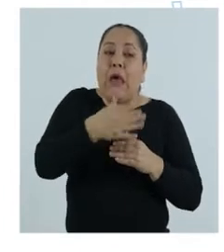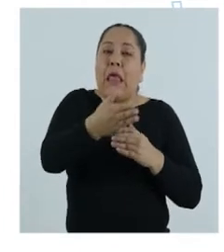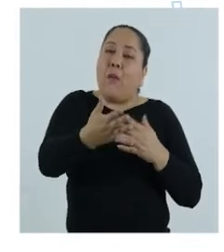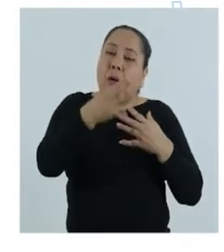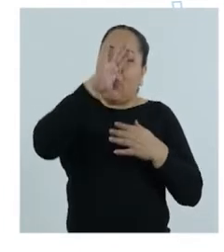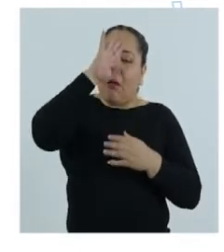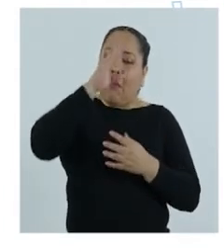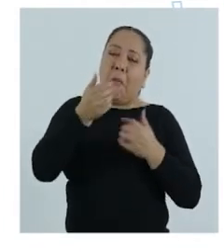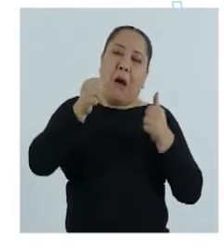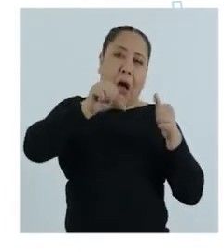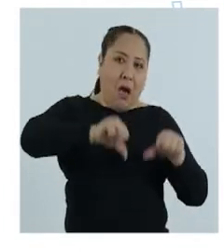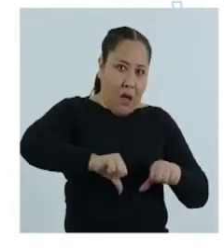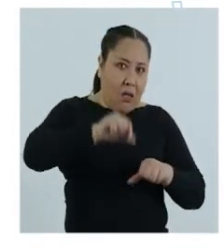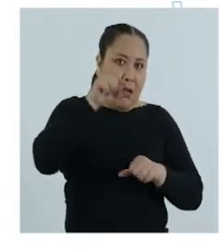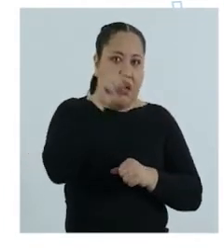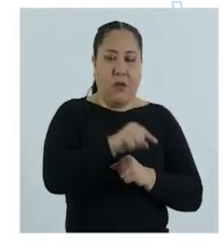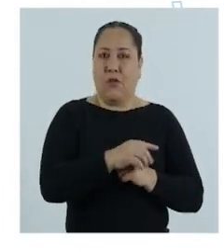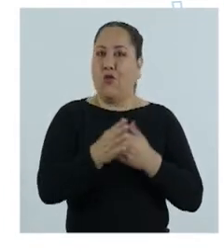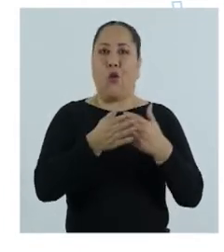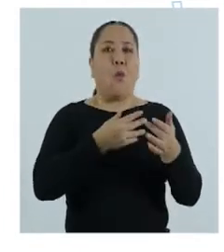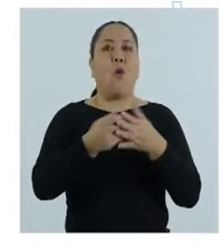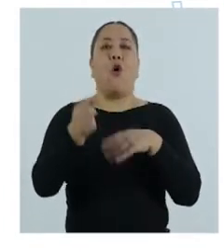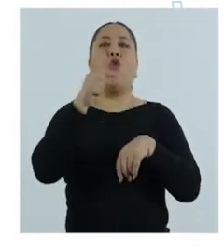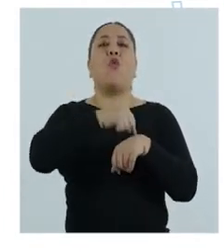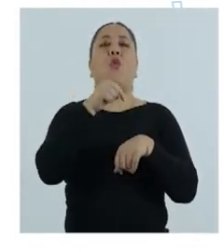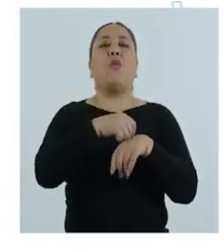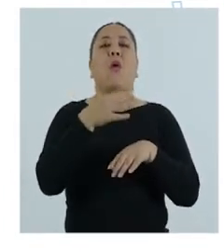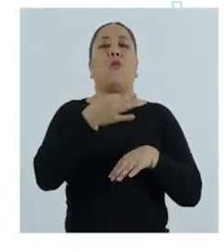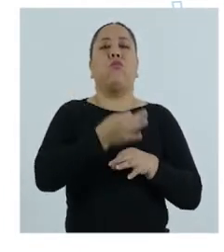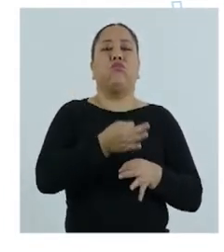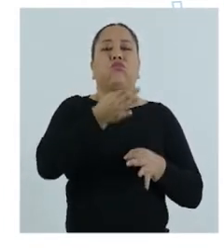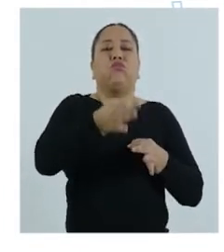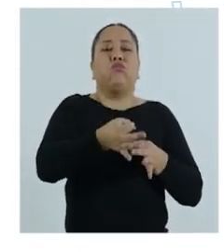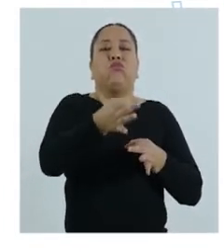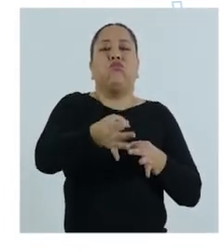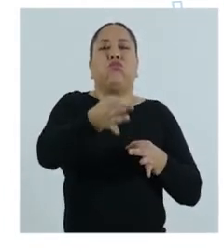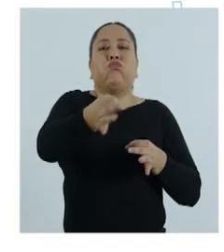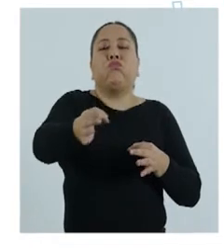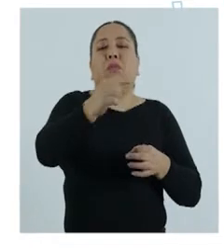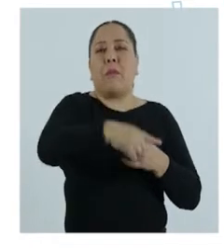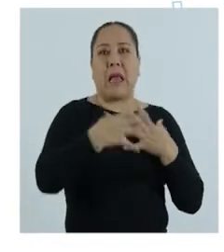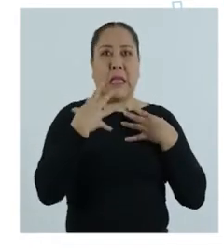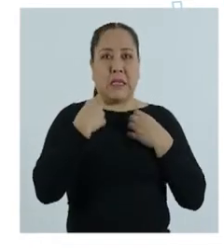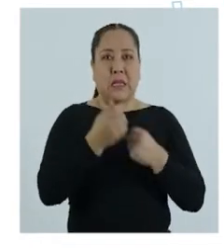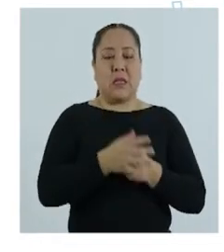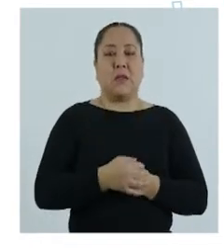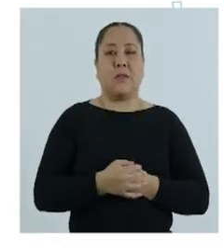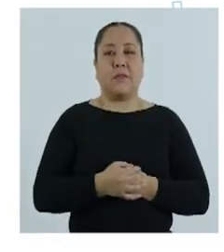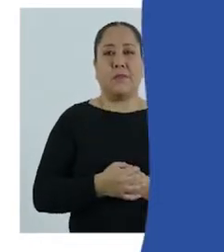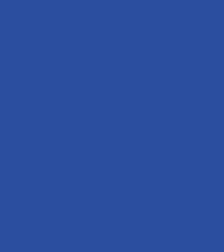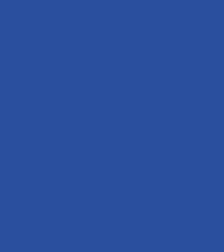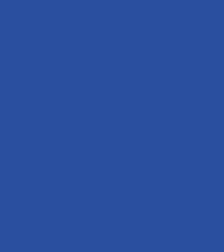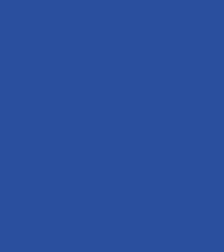puedan llegar a ocasionarlo, sin importar el tiempo que se requiera para su recuperación.